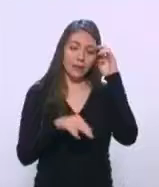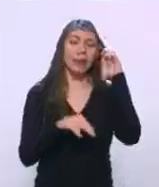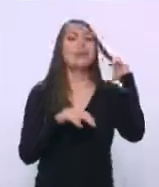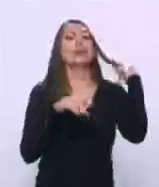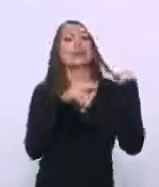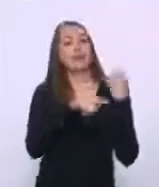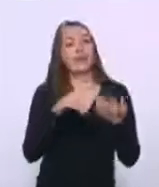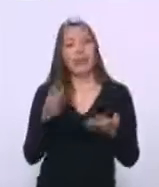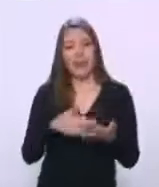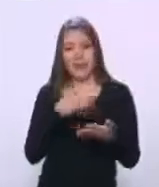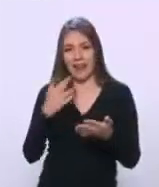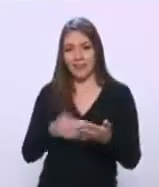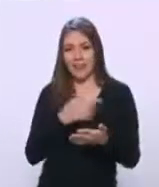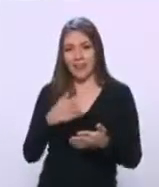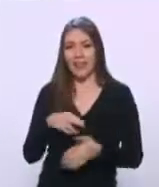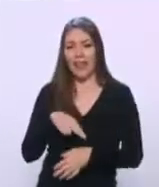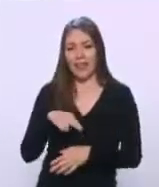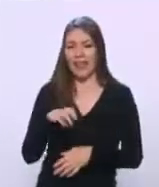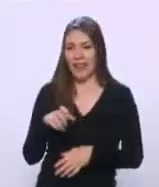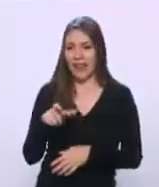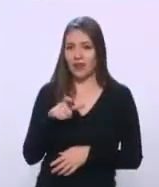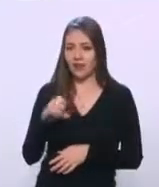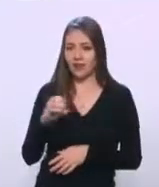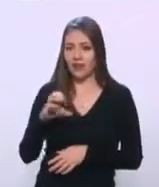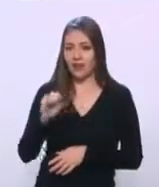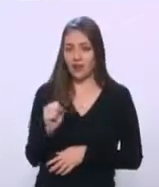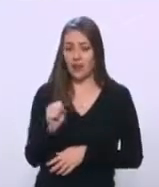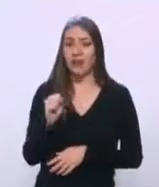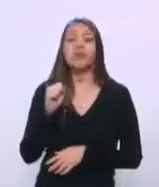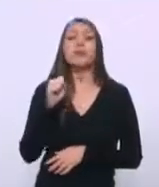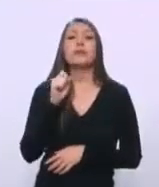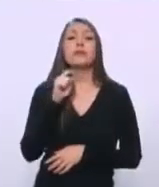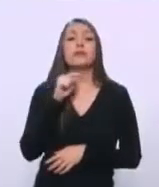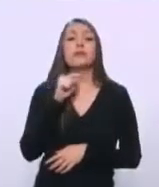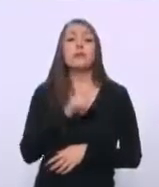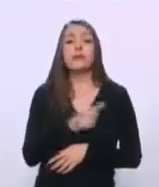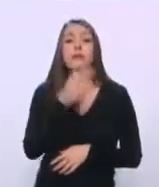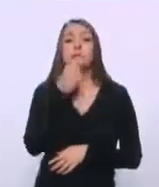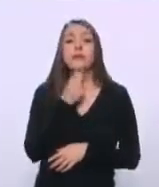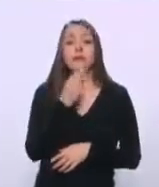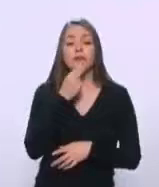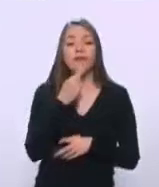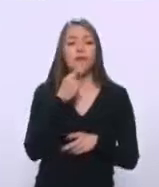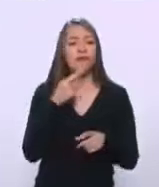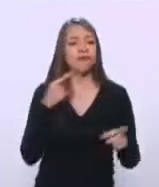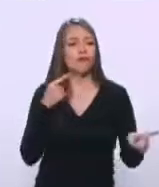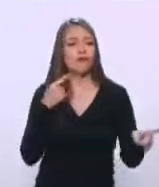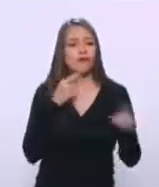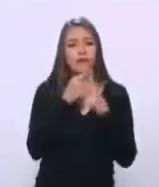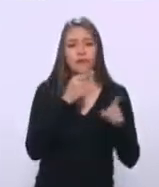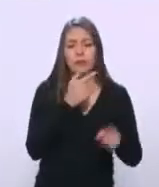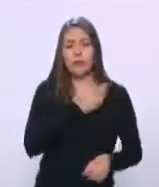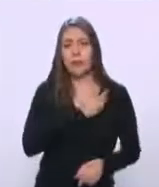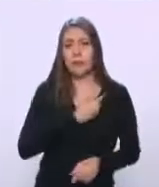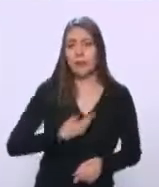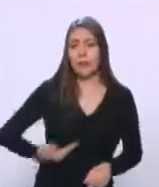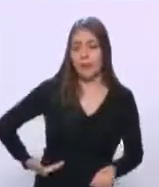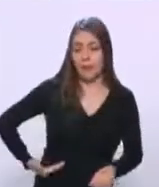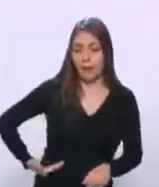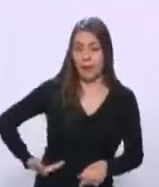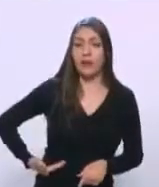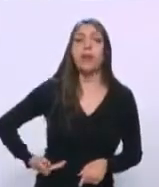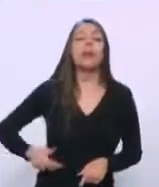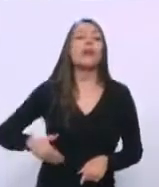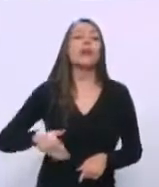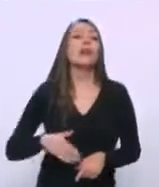mesas que hacen en los espacios noticiosos, criticó al presidente porque en aquel